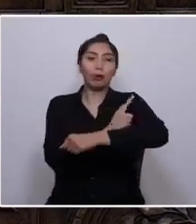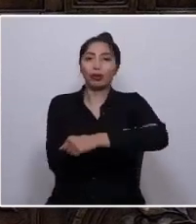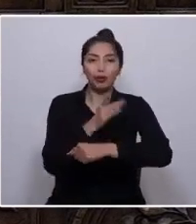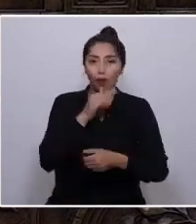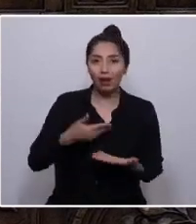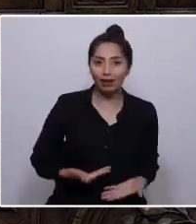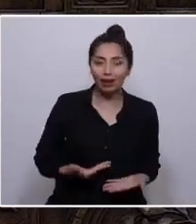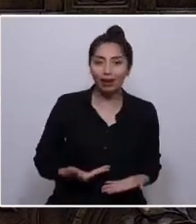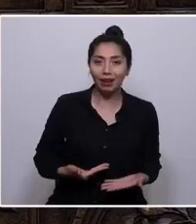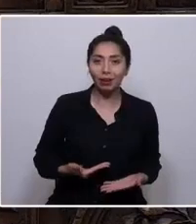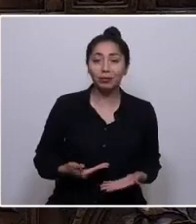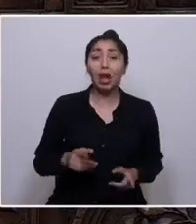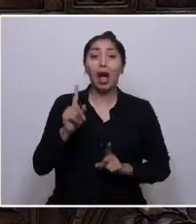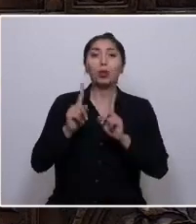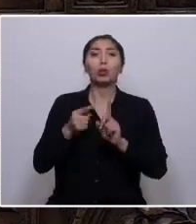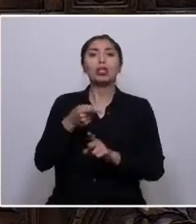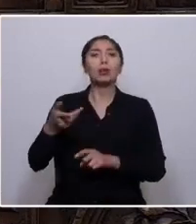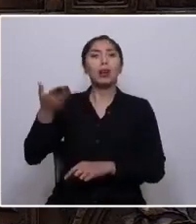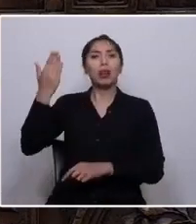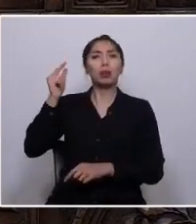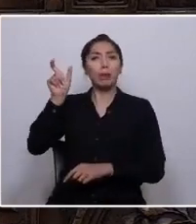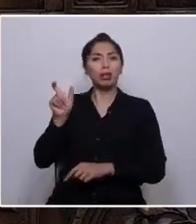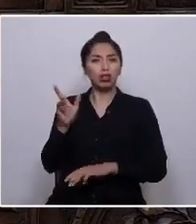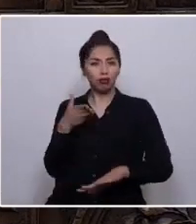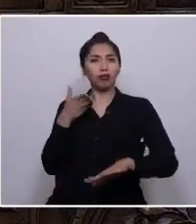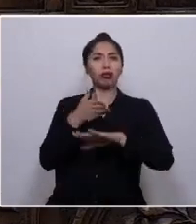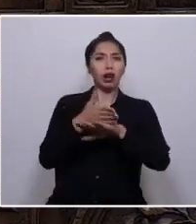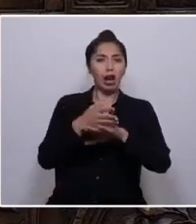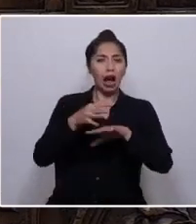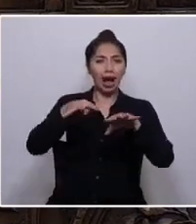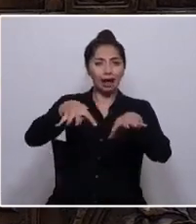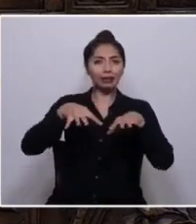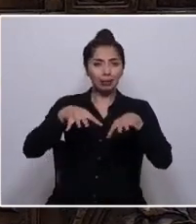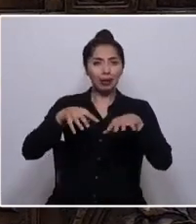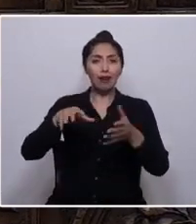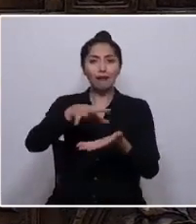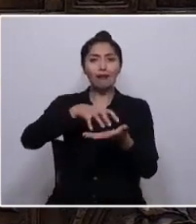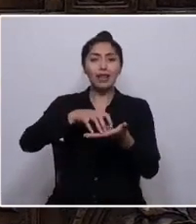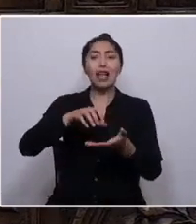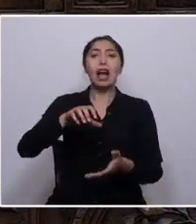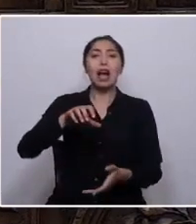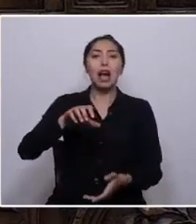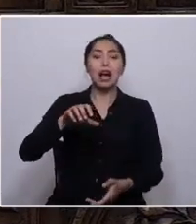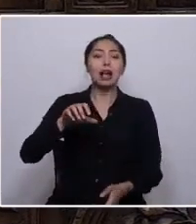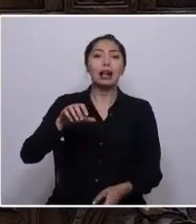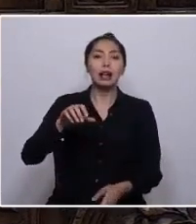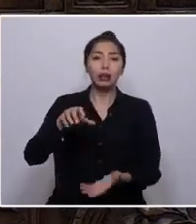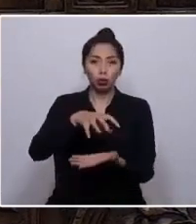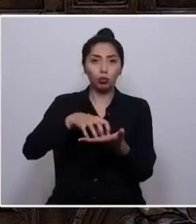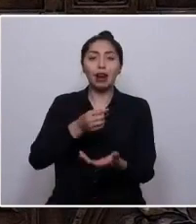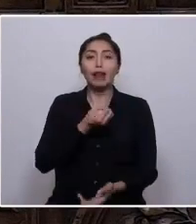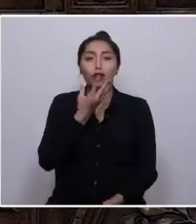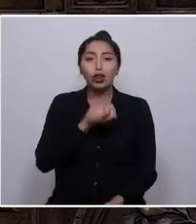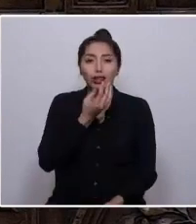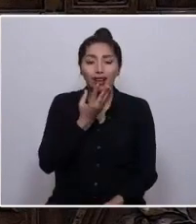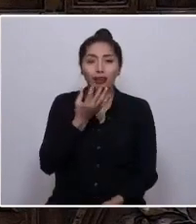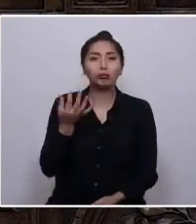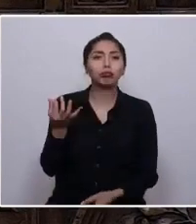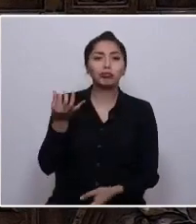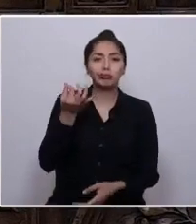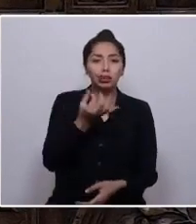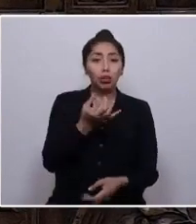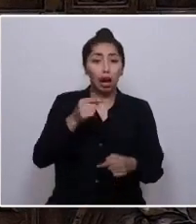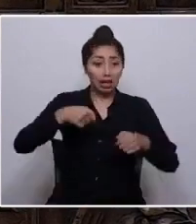semana una de las asistentes a una asamblea en la Villa Rodrigo Carranza en la Florida, lo único que es seguro en Chile es que se nace pobre,